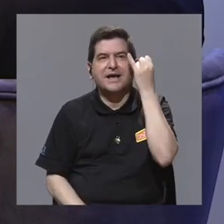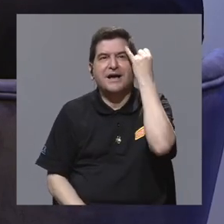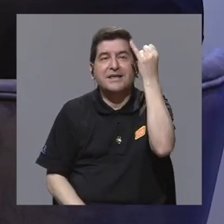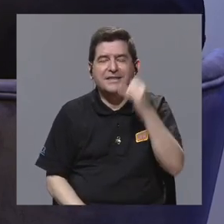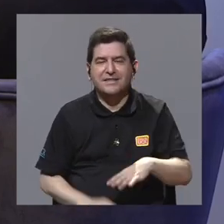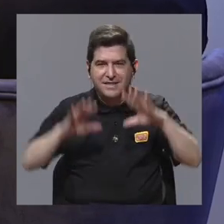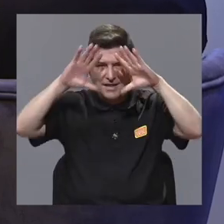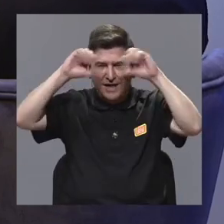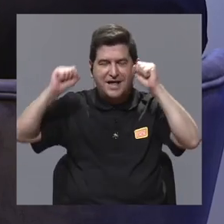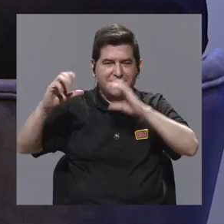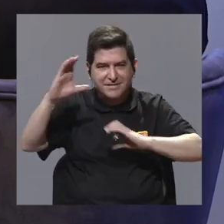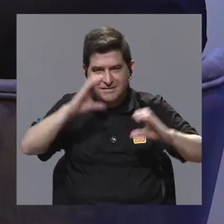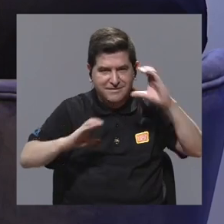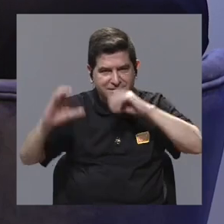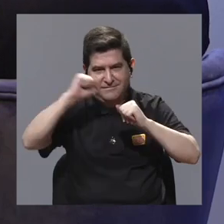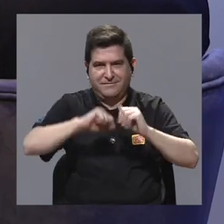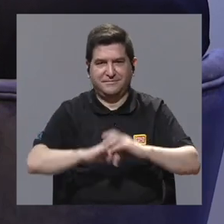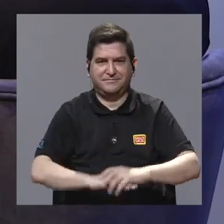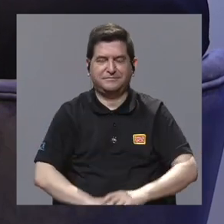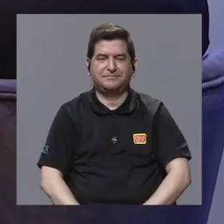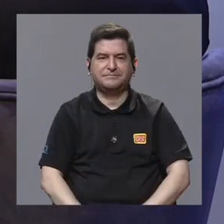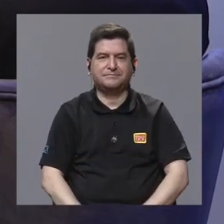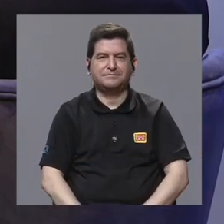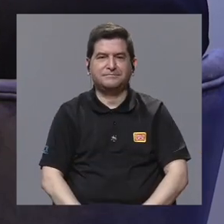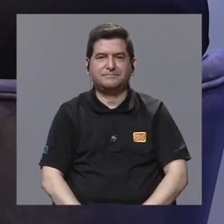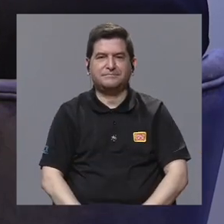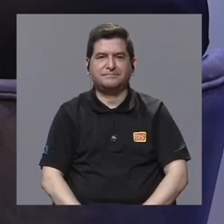esa línea de la diplomacia científica.